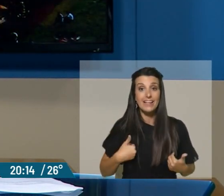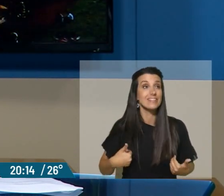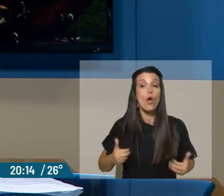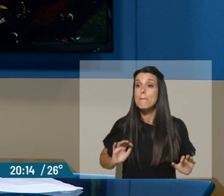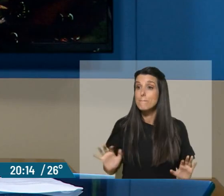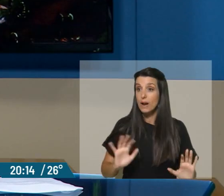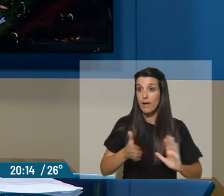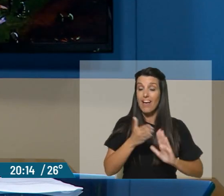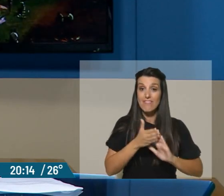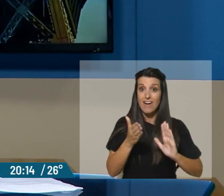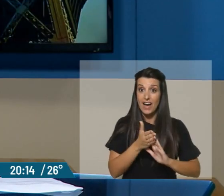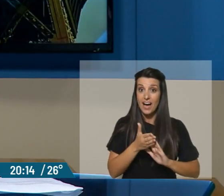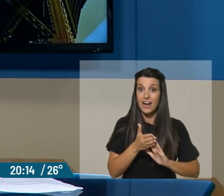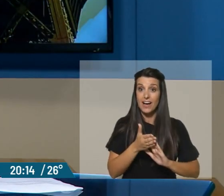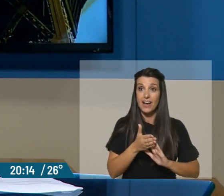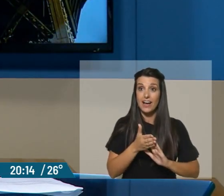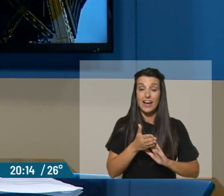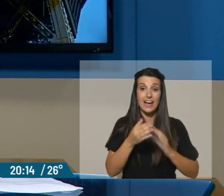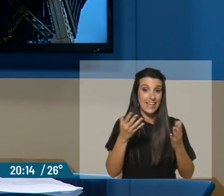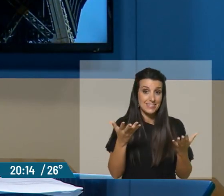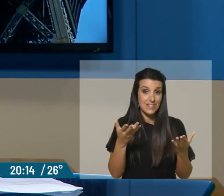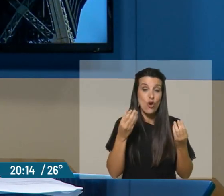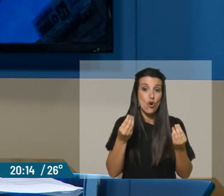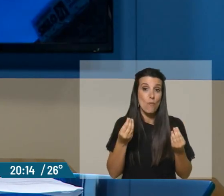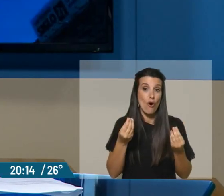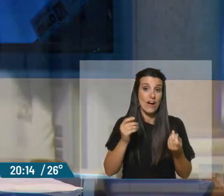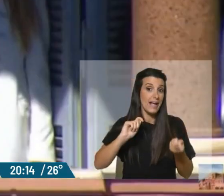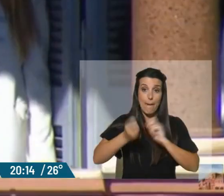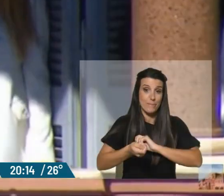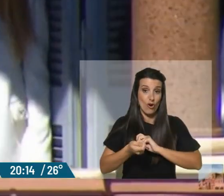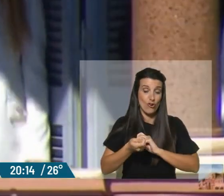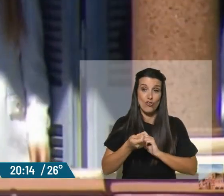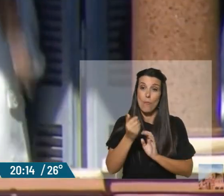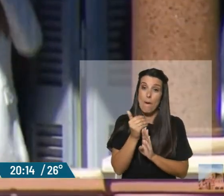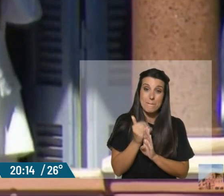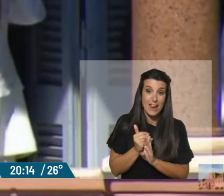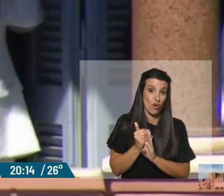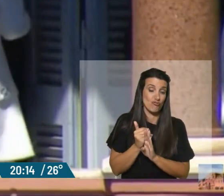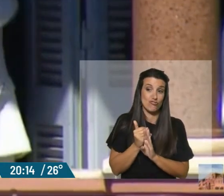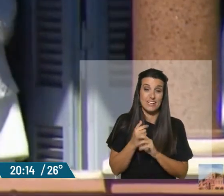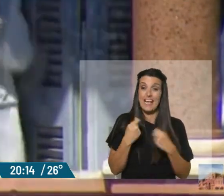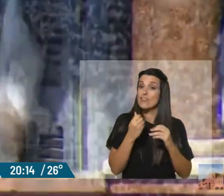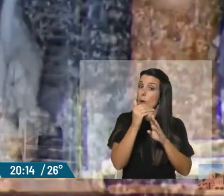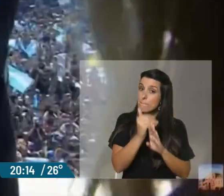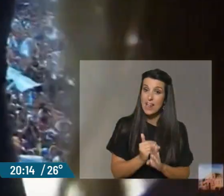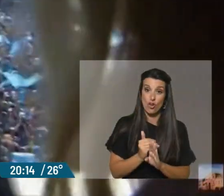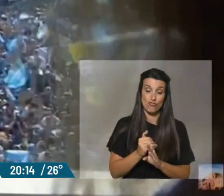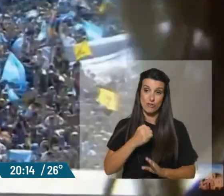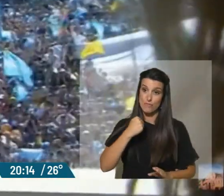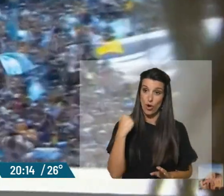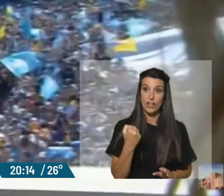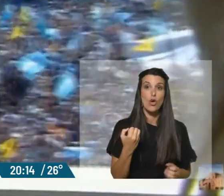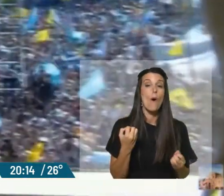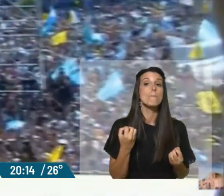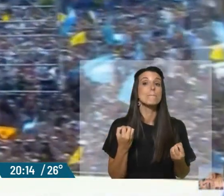para lo que se viene, que es, ni más ni menos que un ajuste fiscal. Un ajuste fiscal de proporciones muy importantes. Pero,